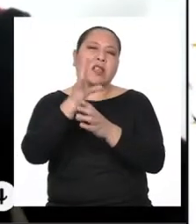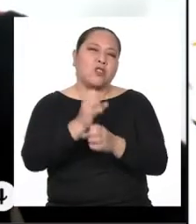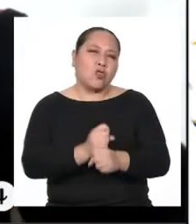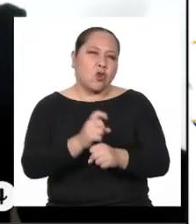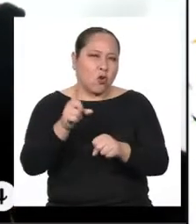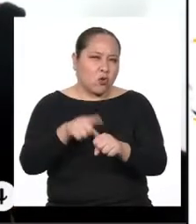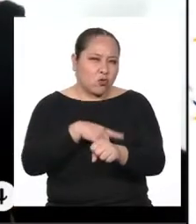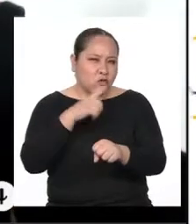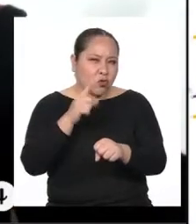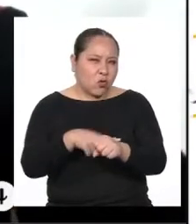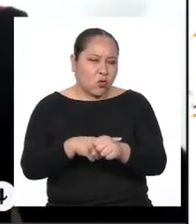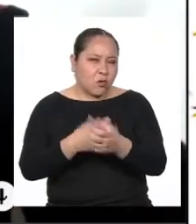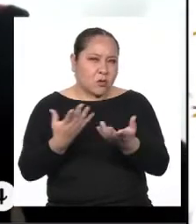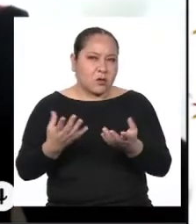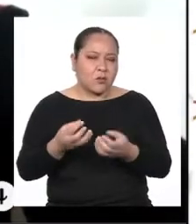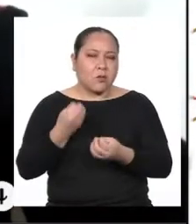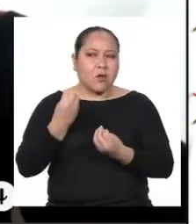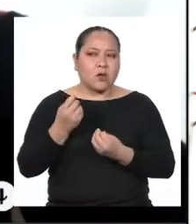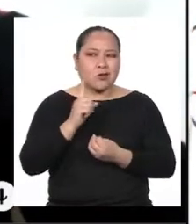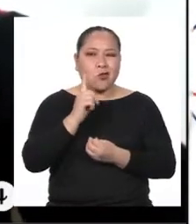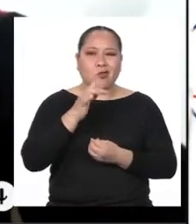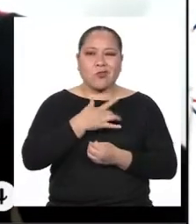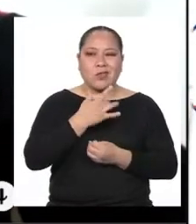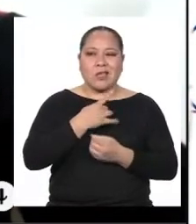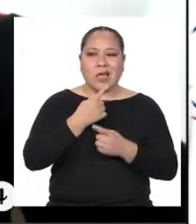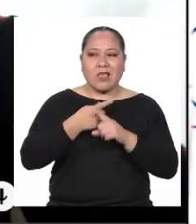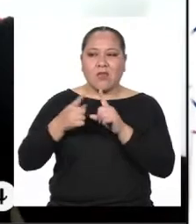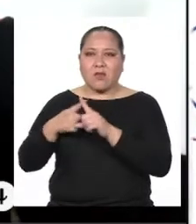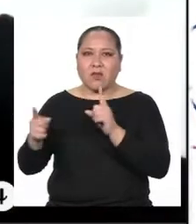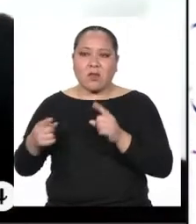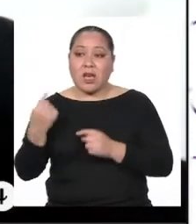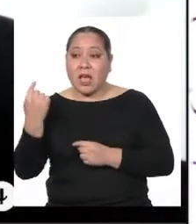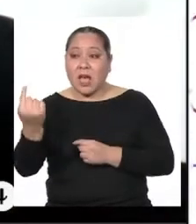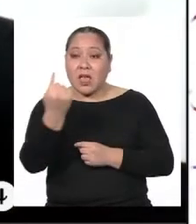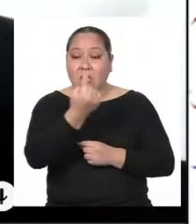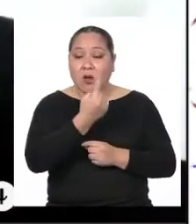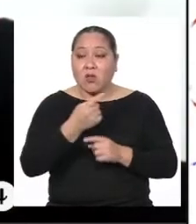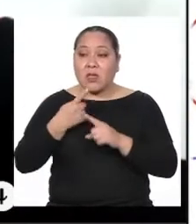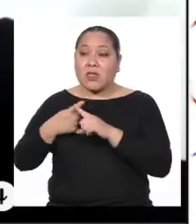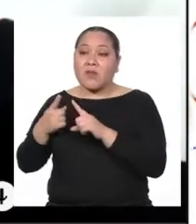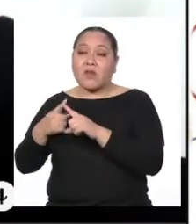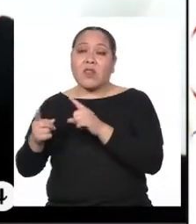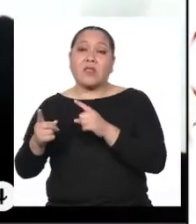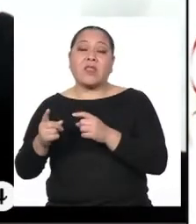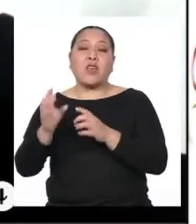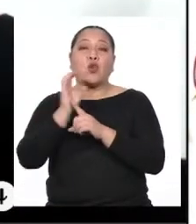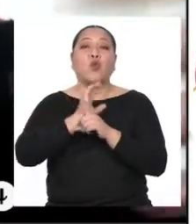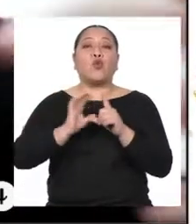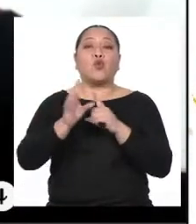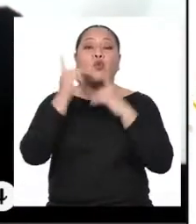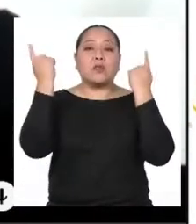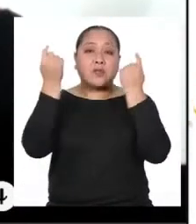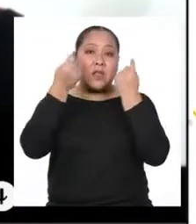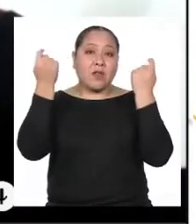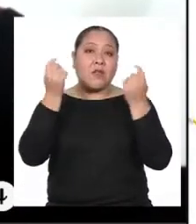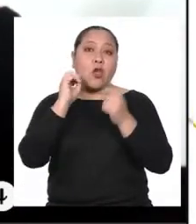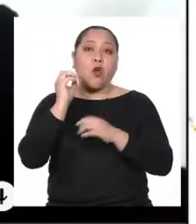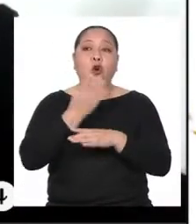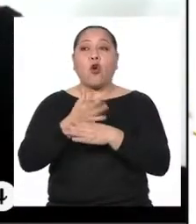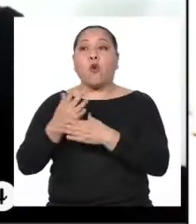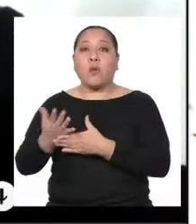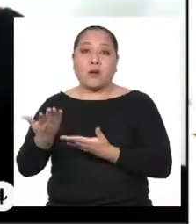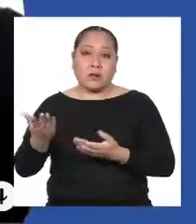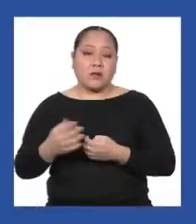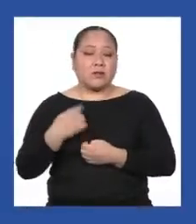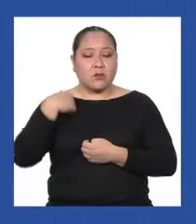Porque de otra forma no nos sentiríamos distintos Cada uno comparte distintas culturas Distintas costumbres de celebrar algo o compartir algo Es